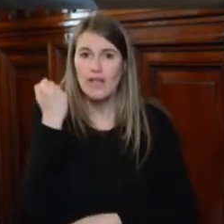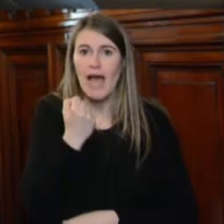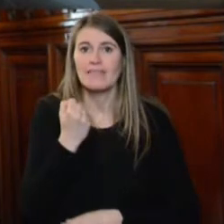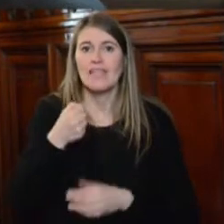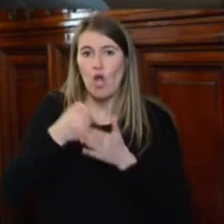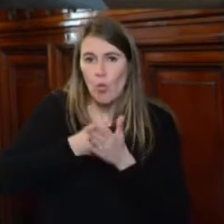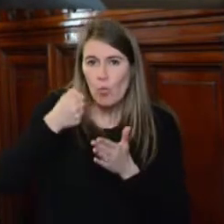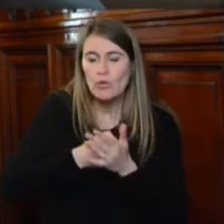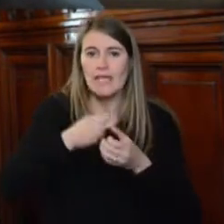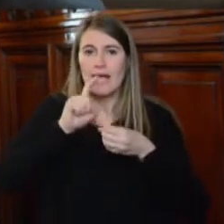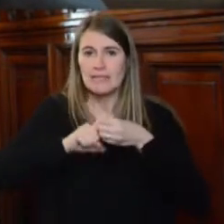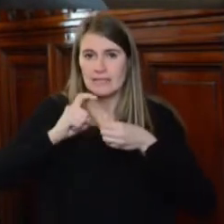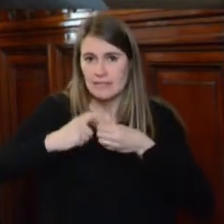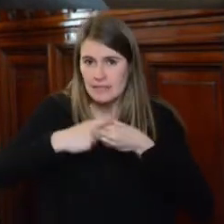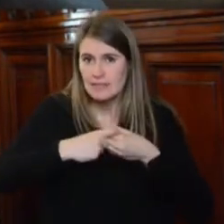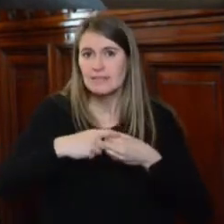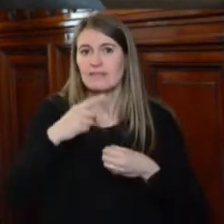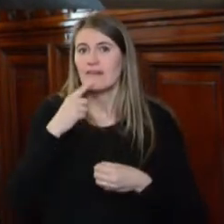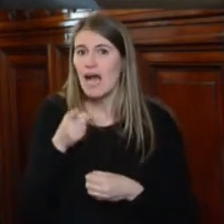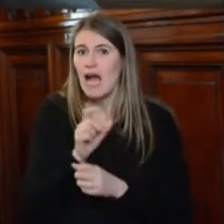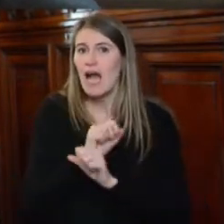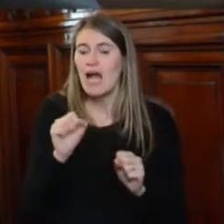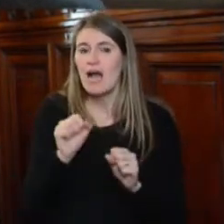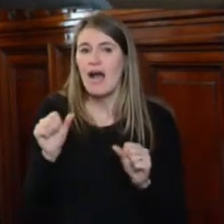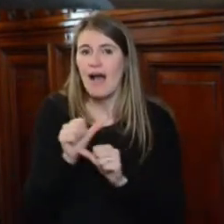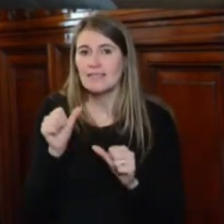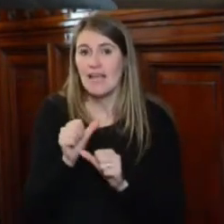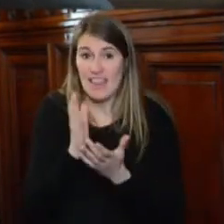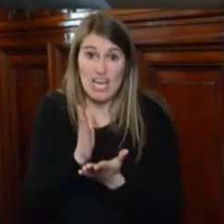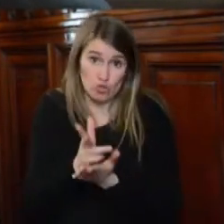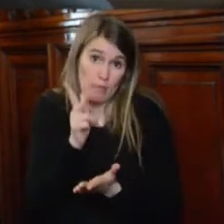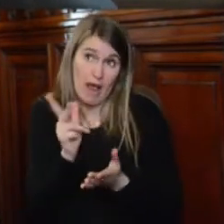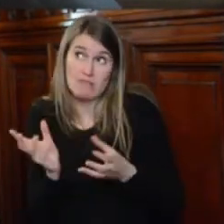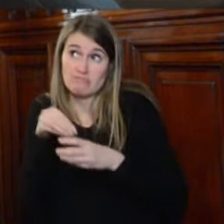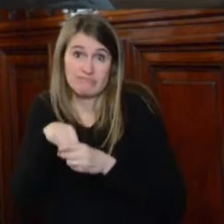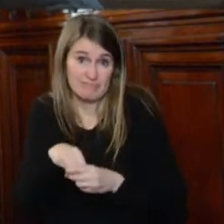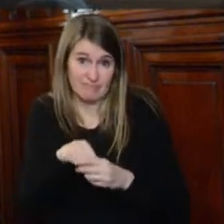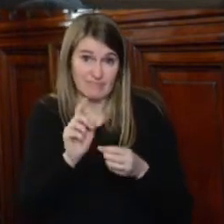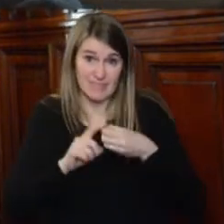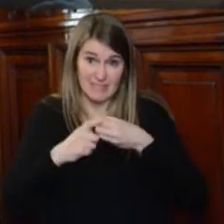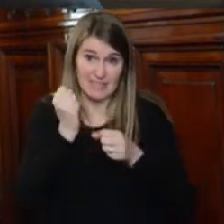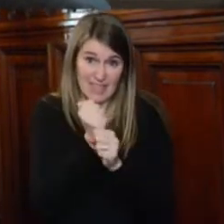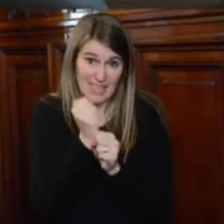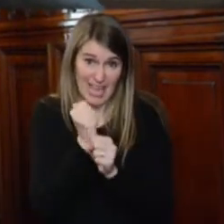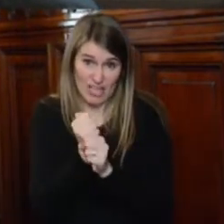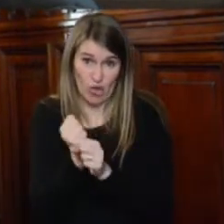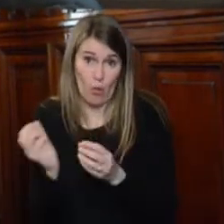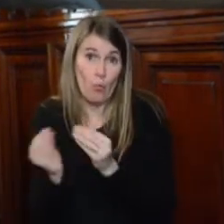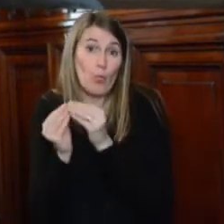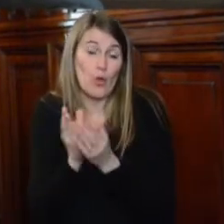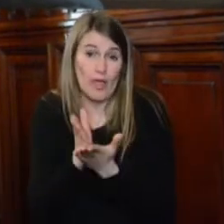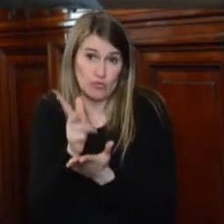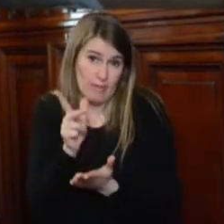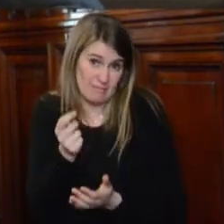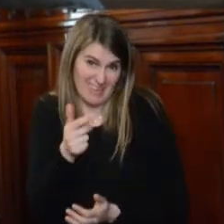sindical puede ser asociada a acción de defensores de derechos humanos, aunque de todos los sindicatos de trabajadores del